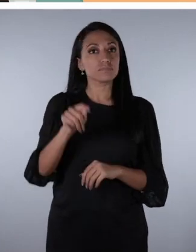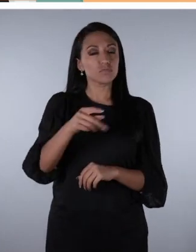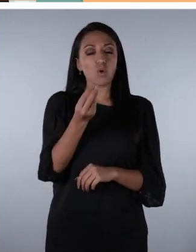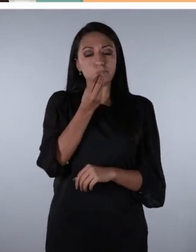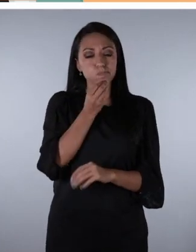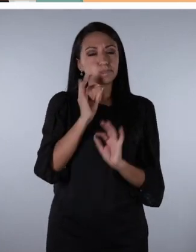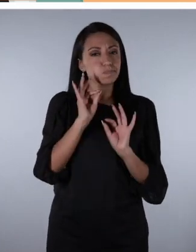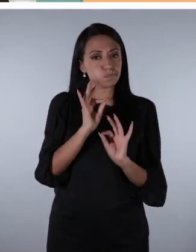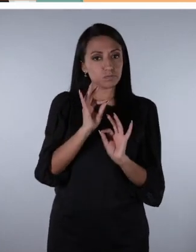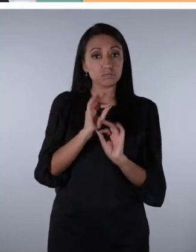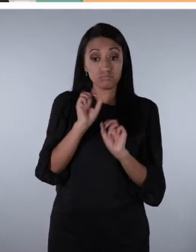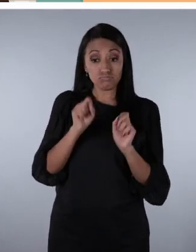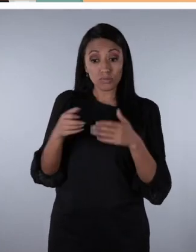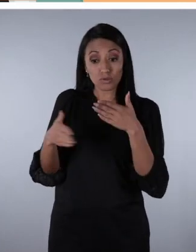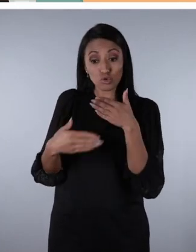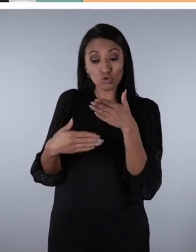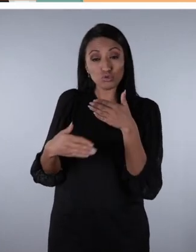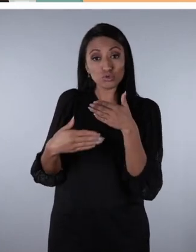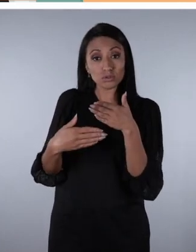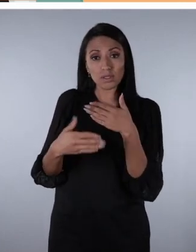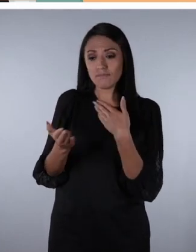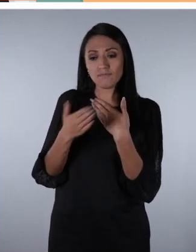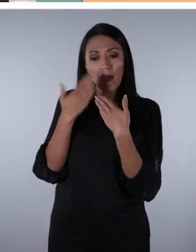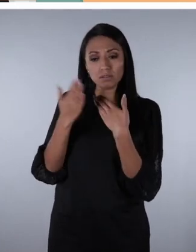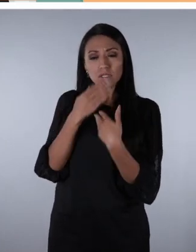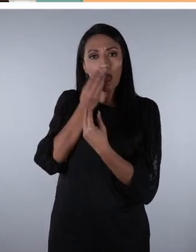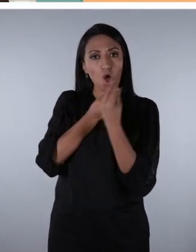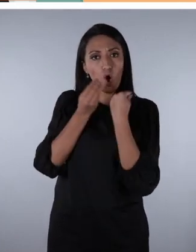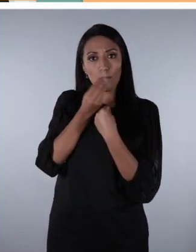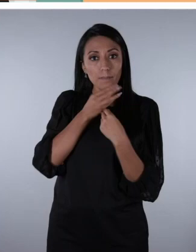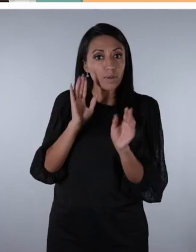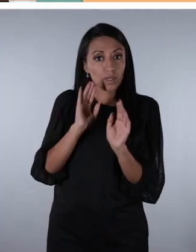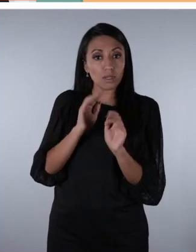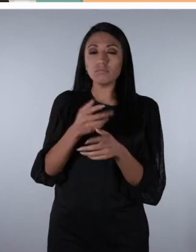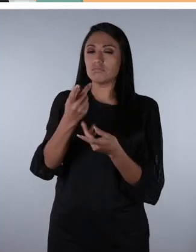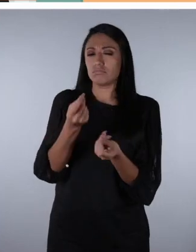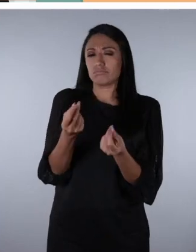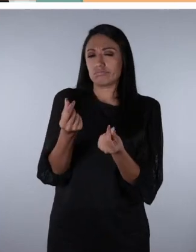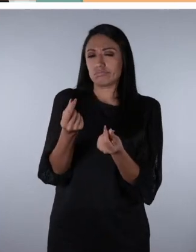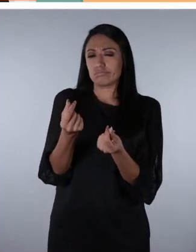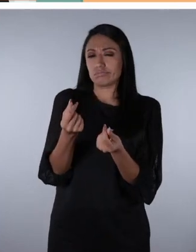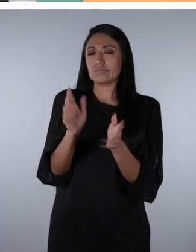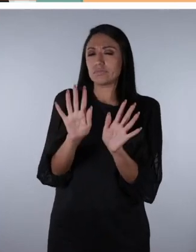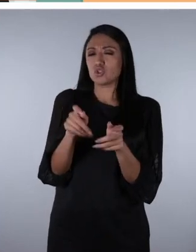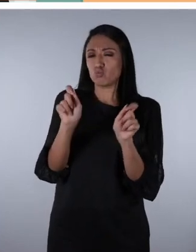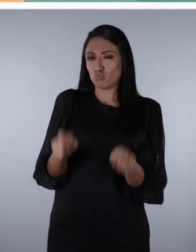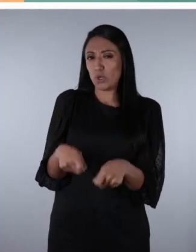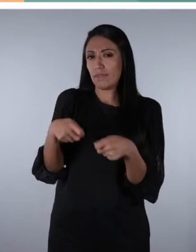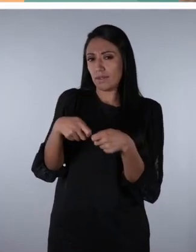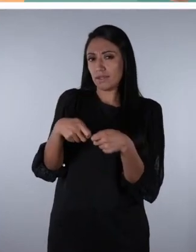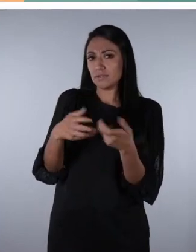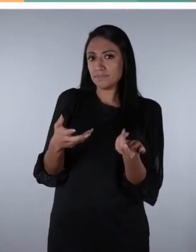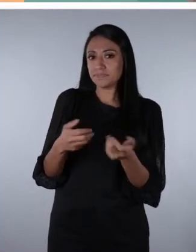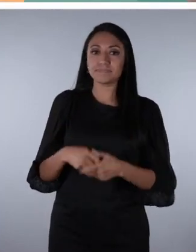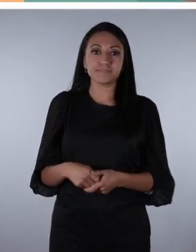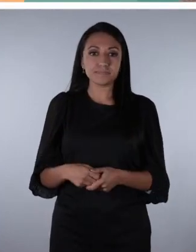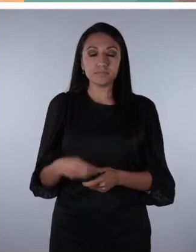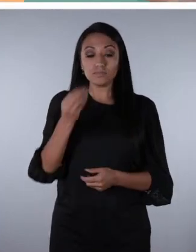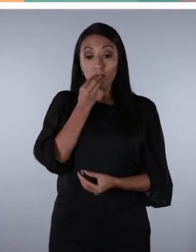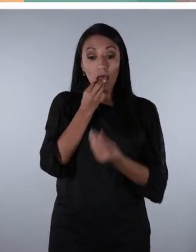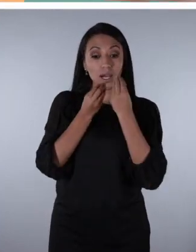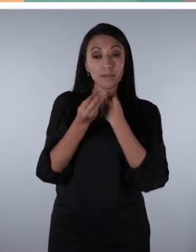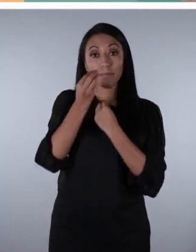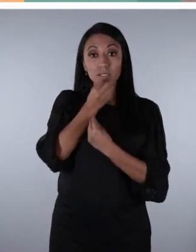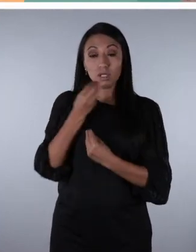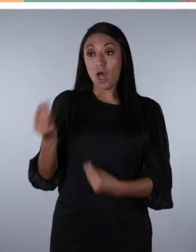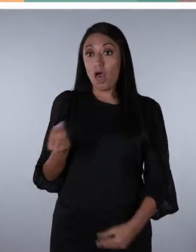muy nutritiva, la podemos preparar con productos fáciles de conseguir y al alcance de todo bolsillo. La alimentación